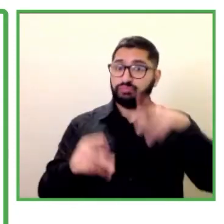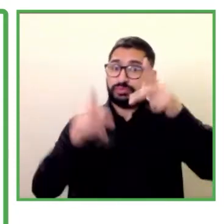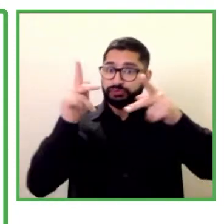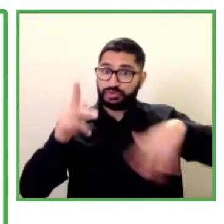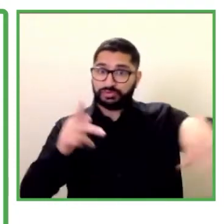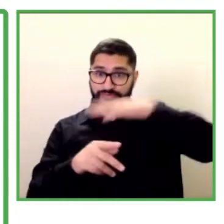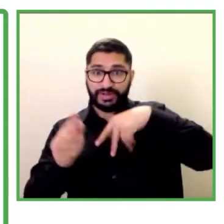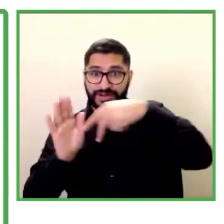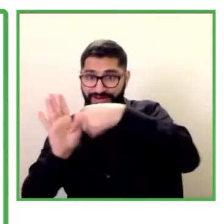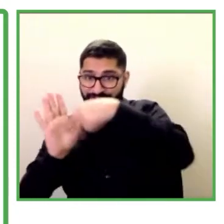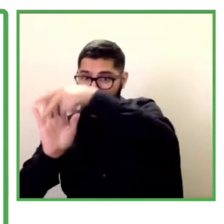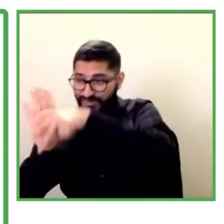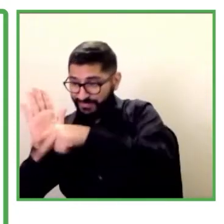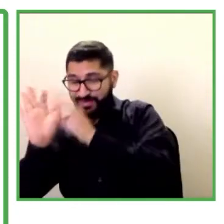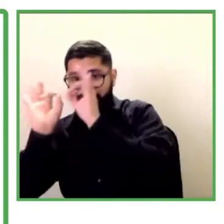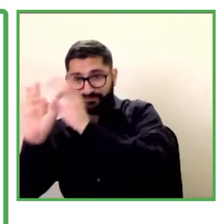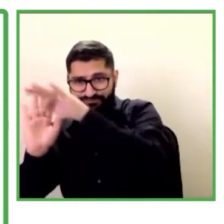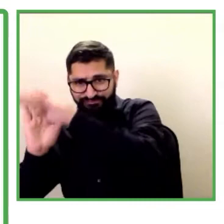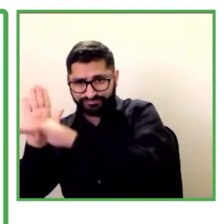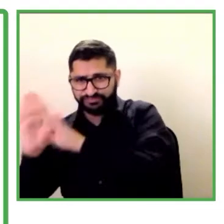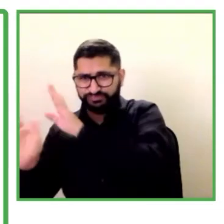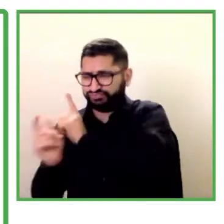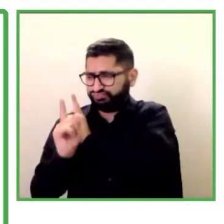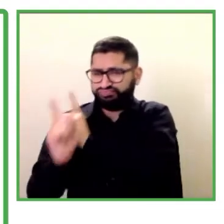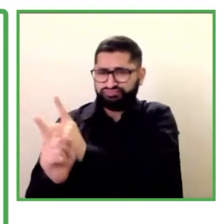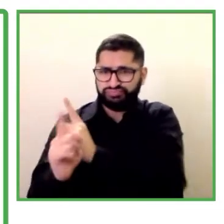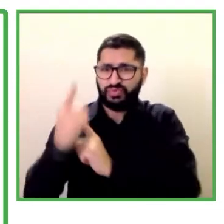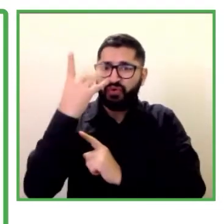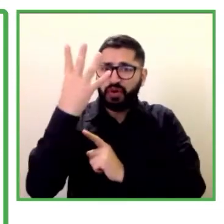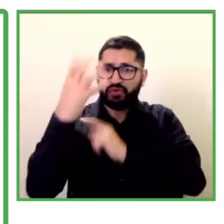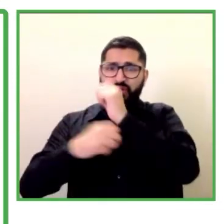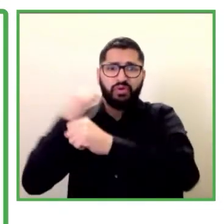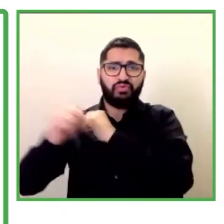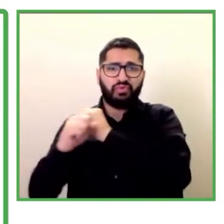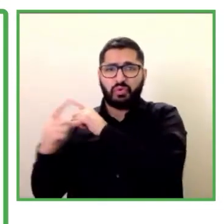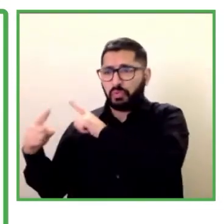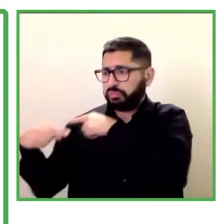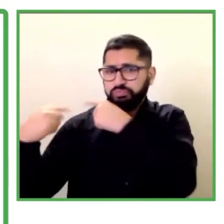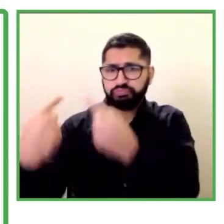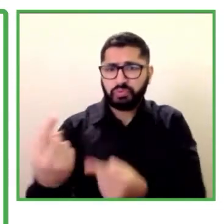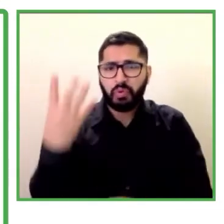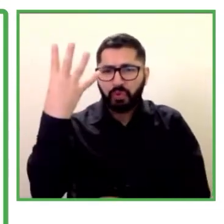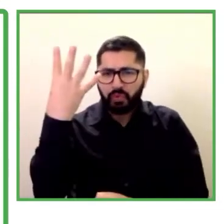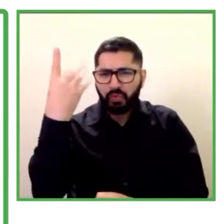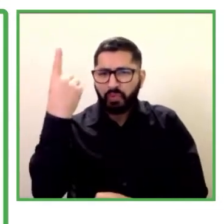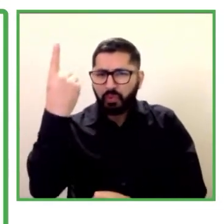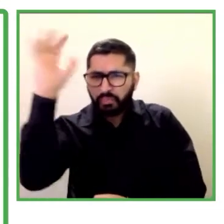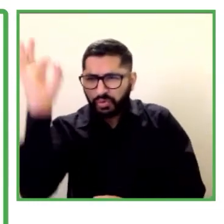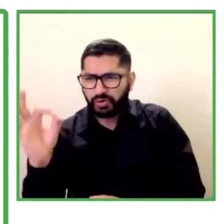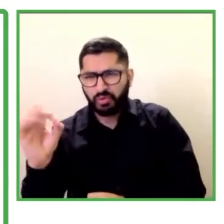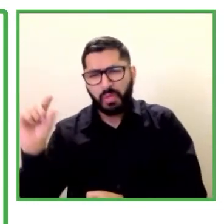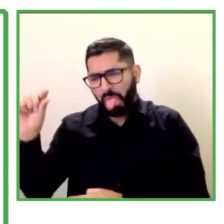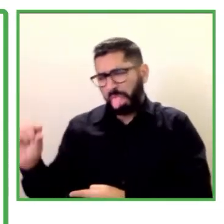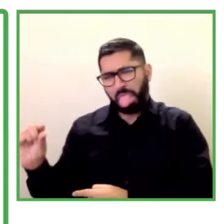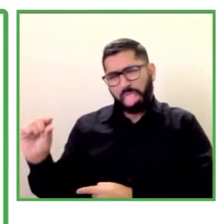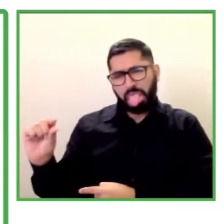no es suficiente y que es necesario ser mucho más tanto desde el punto de vista organizacional y privado como también político y normativo